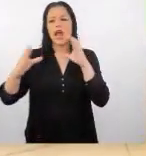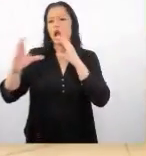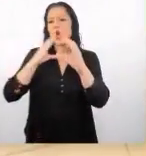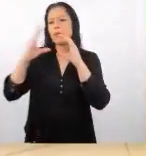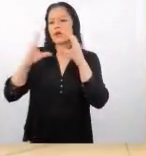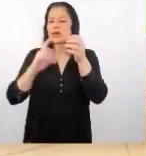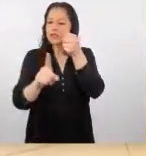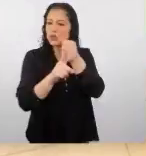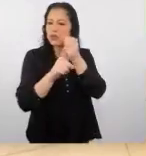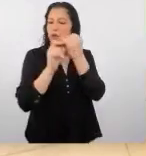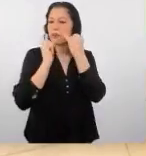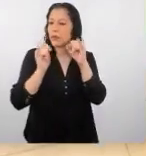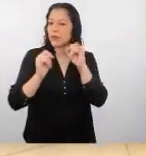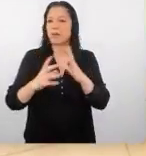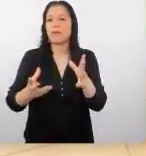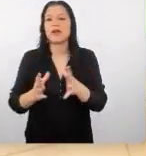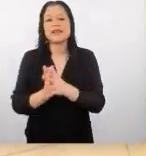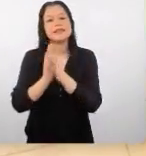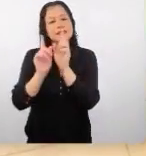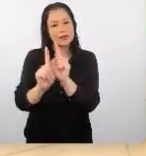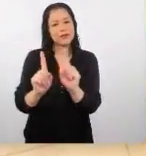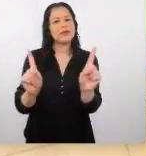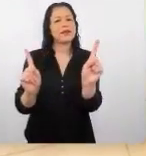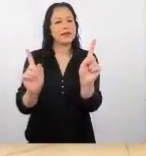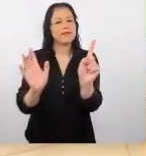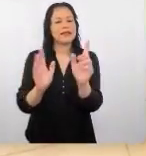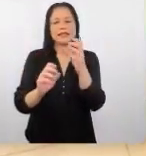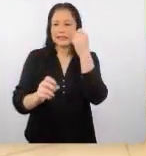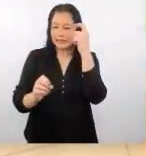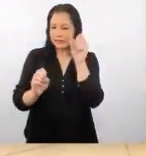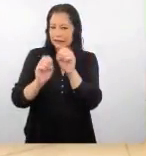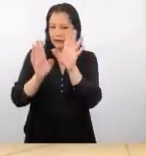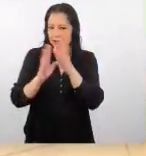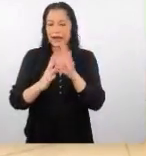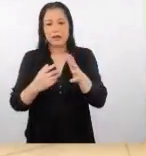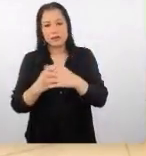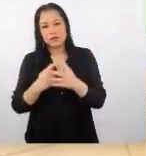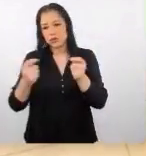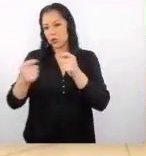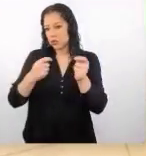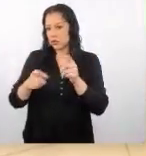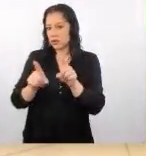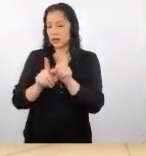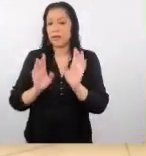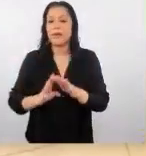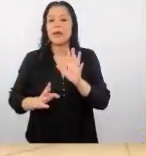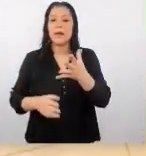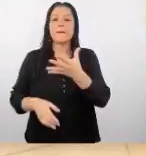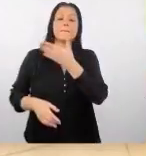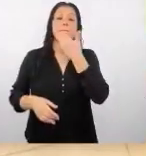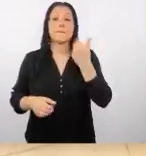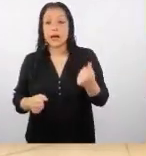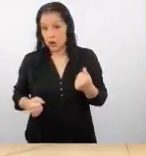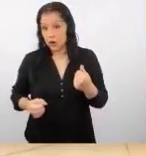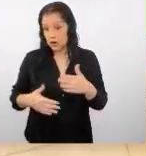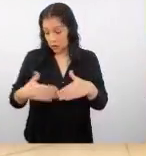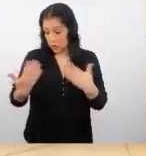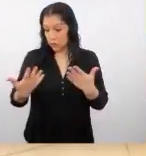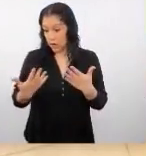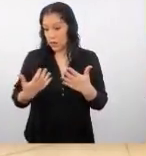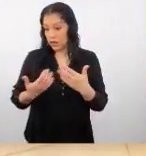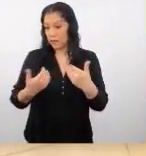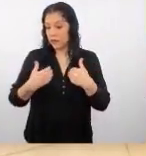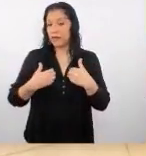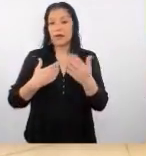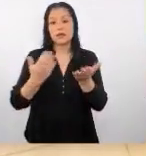en el mismo idioma porque es totalmente distinto la idiosincrasia también que se maneja es distinta entonces es mucho mejor que puedan tener ese